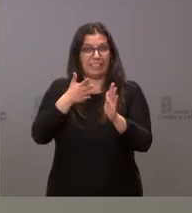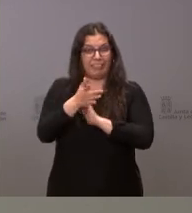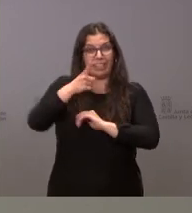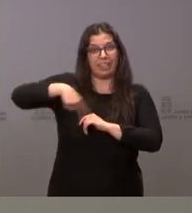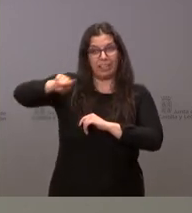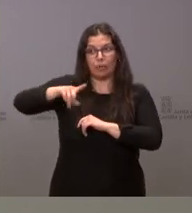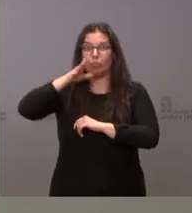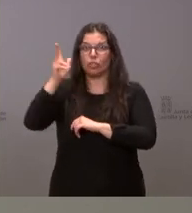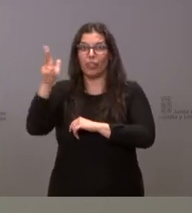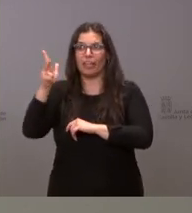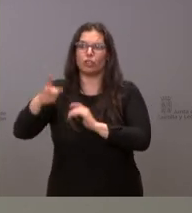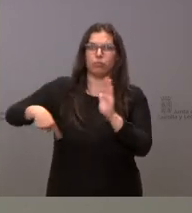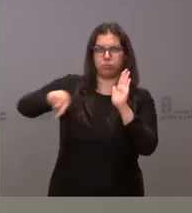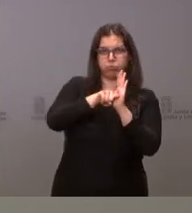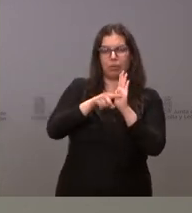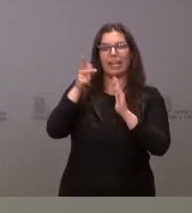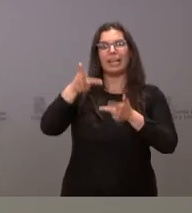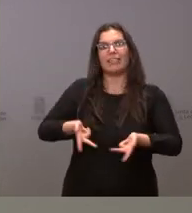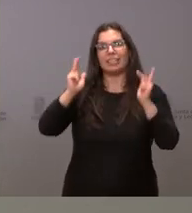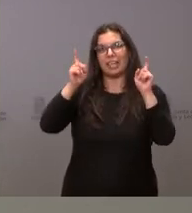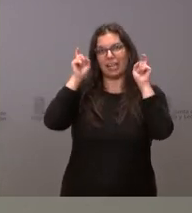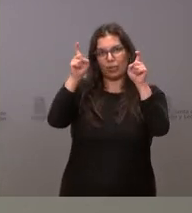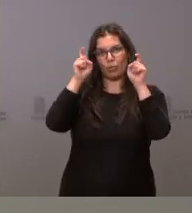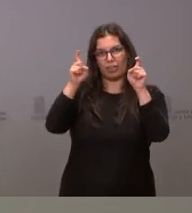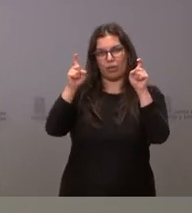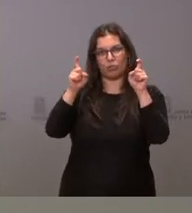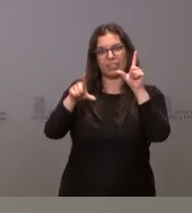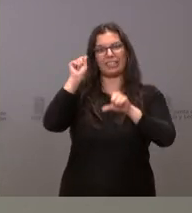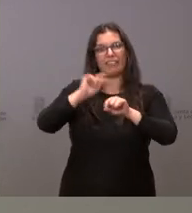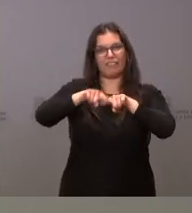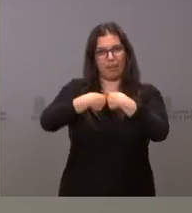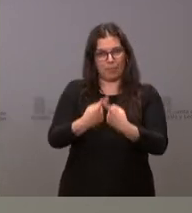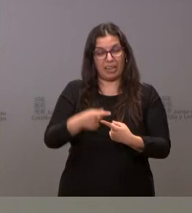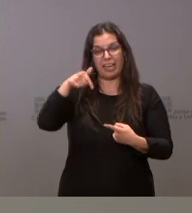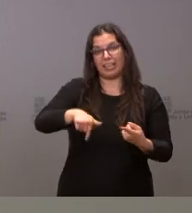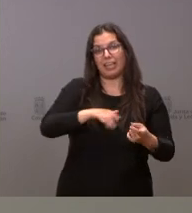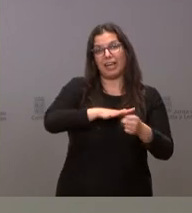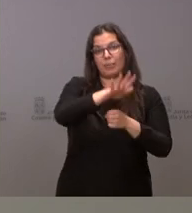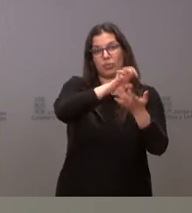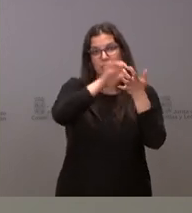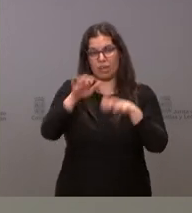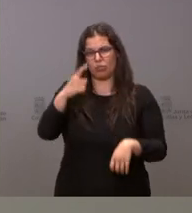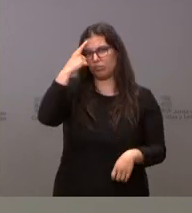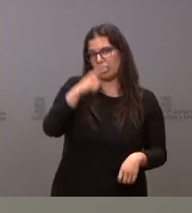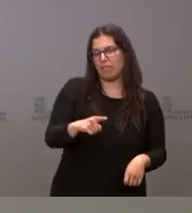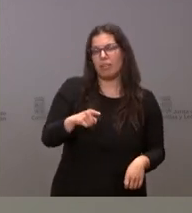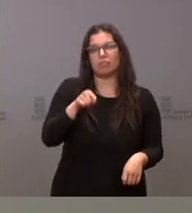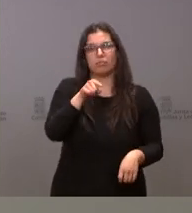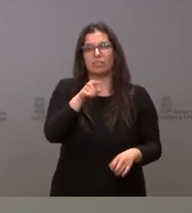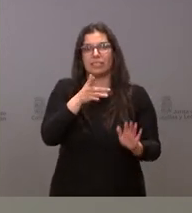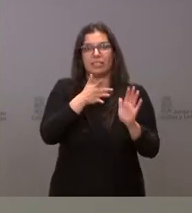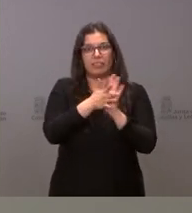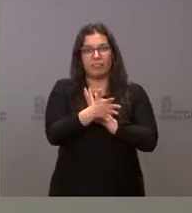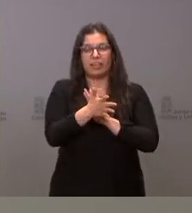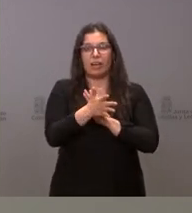recogemos ese derecho a la libertad de educación de las familias. Que en el ámbito de Castilla y León, como bien sabe, está